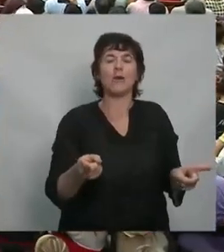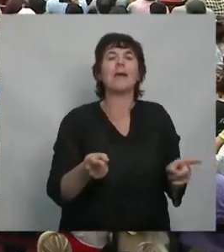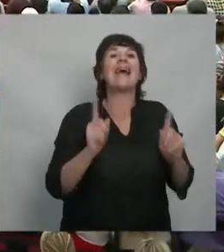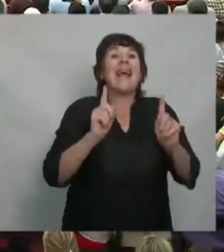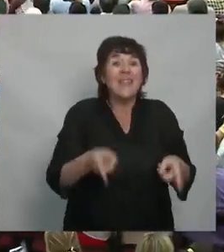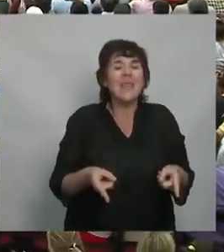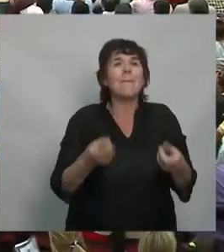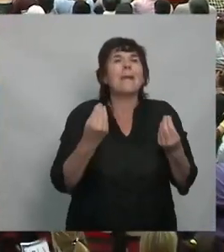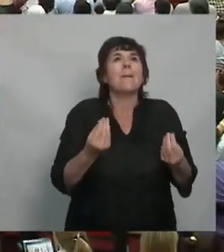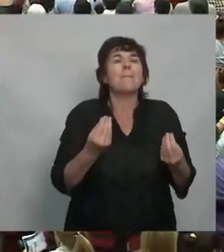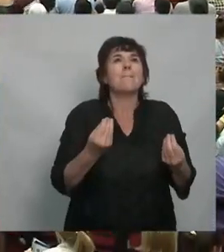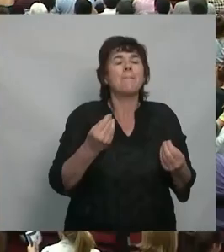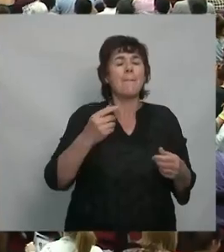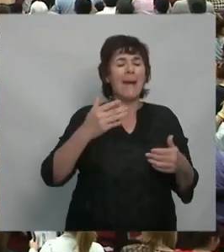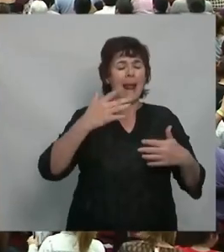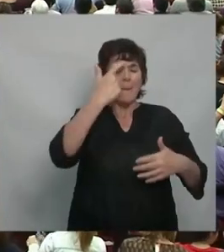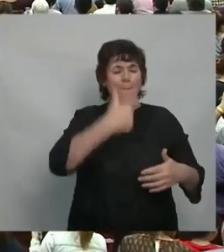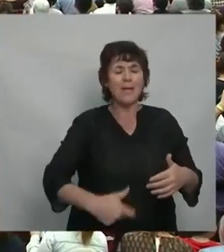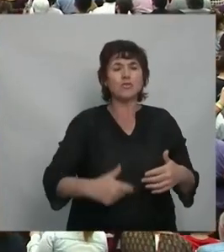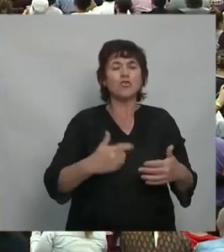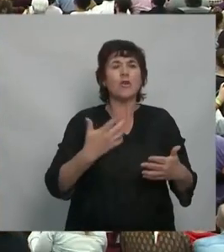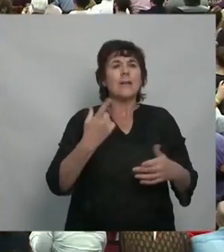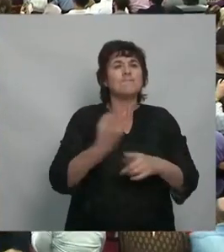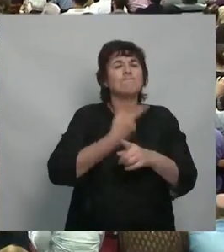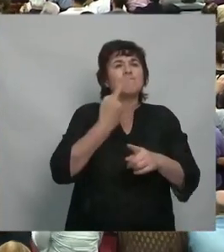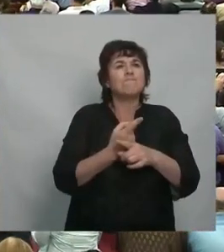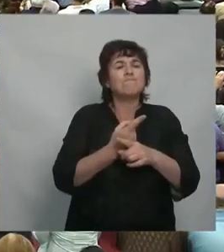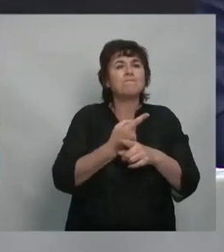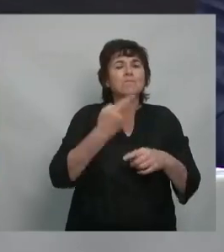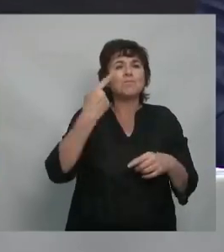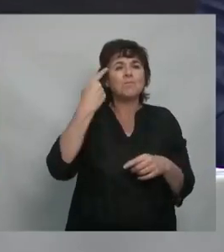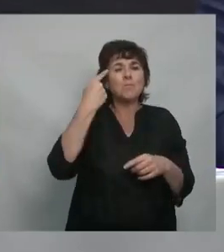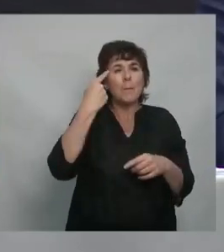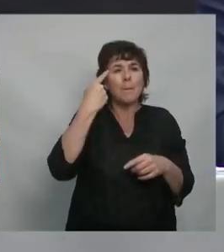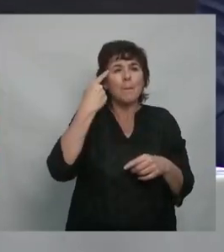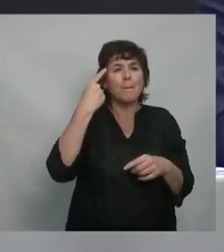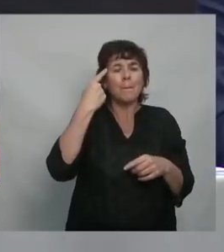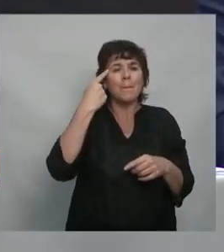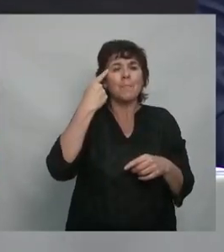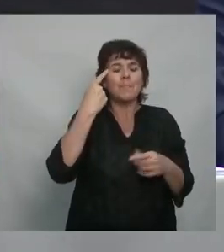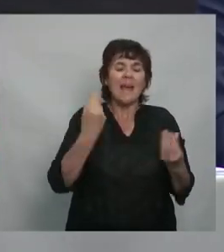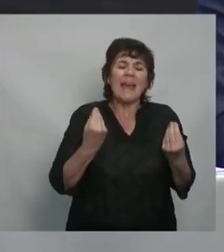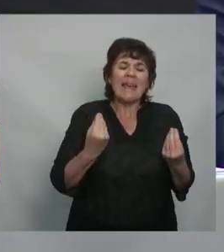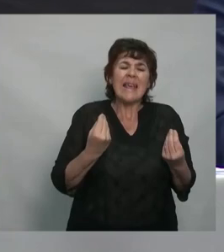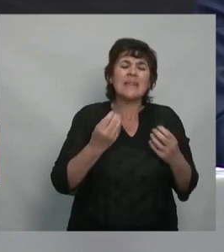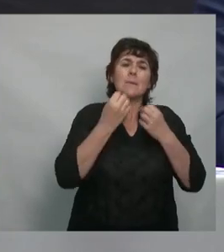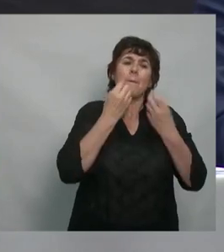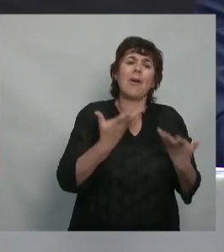identificar adecuadamente lo que le conviene